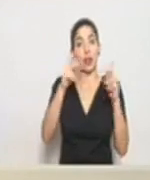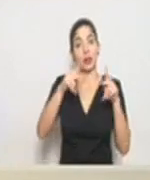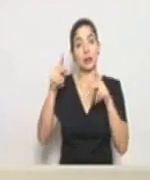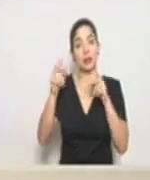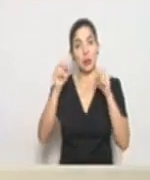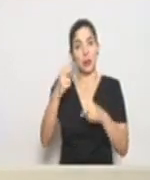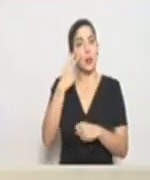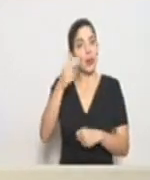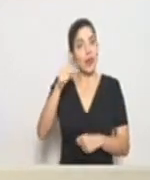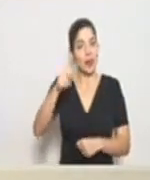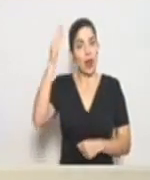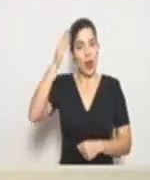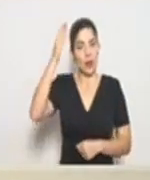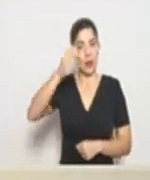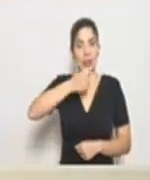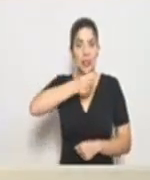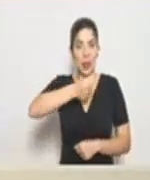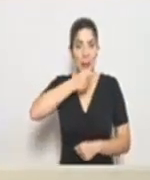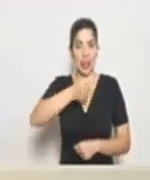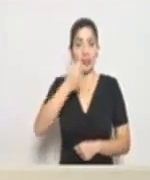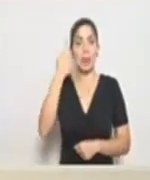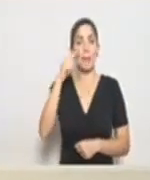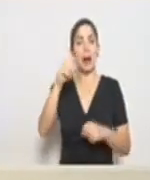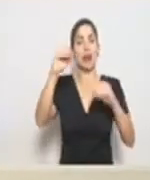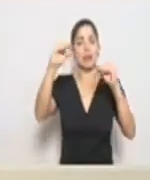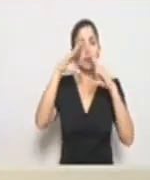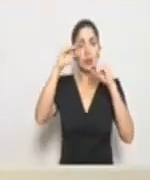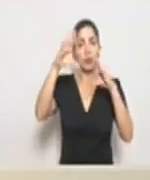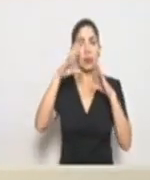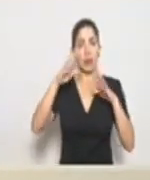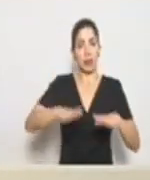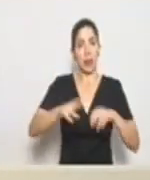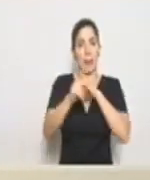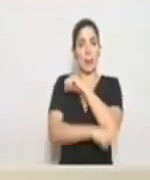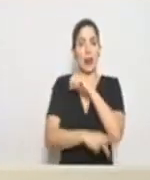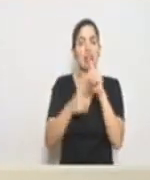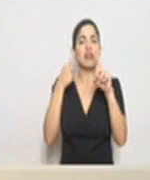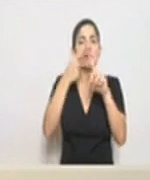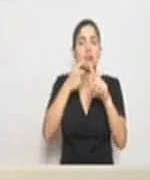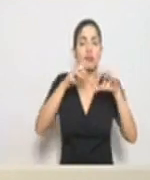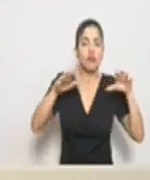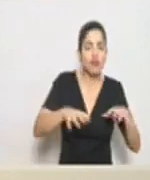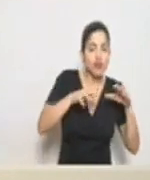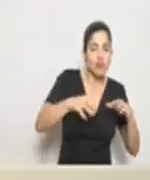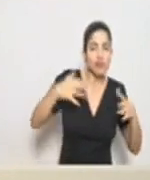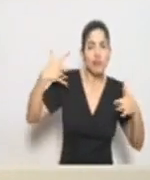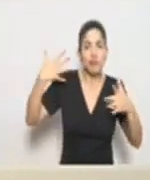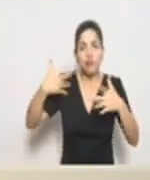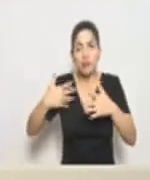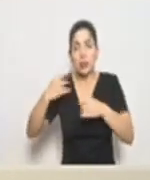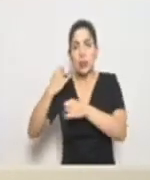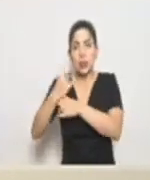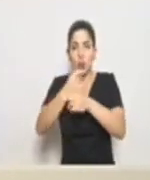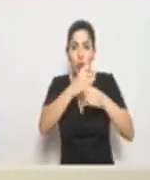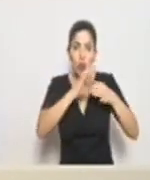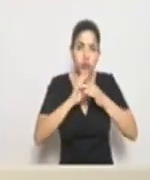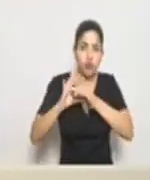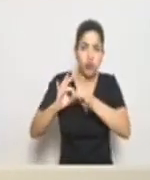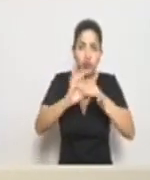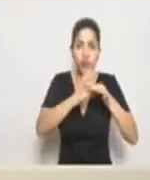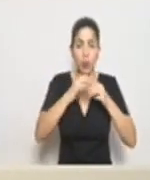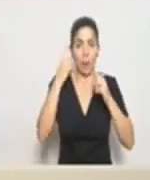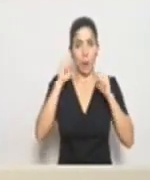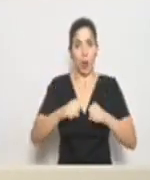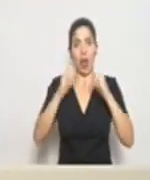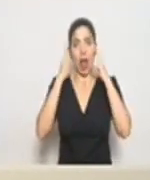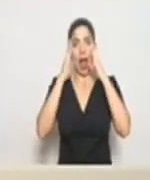Sintonizan esta conferencia de prensa para informarle al país sobre las acciones y la coordinación interinstitucional para atender